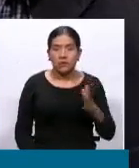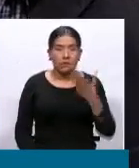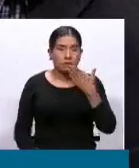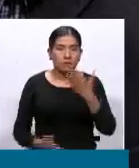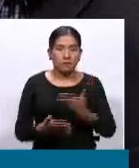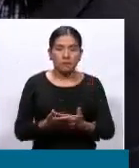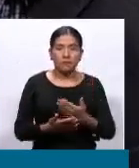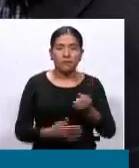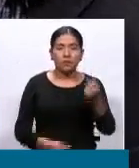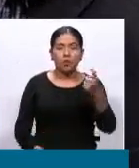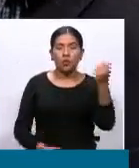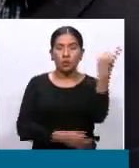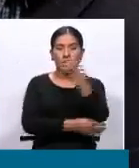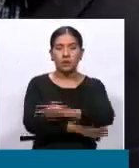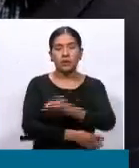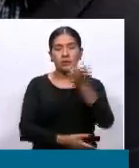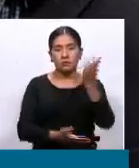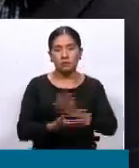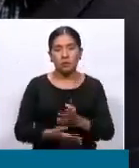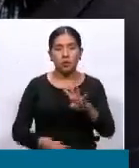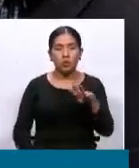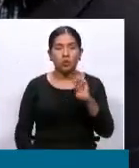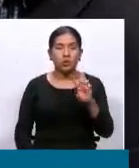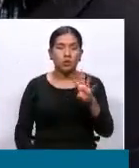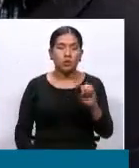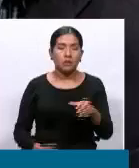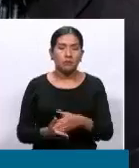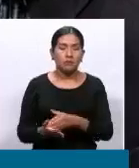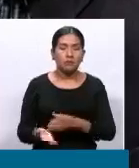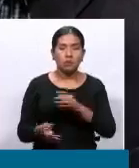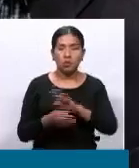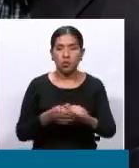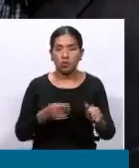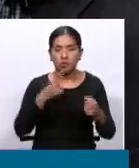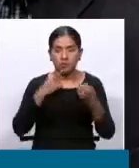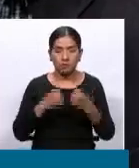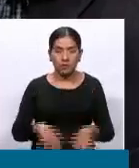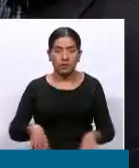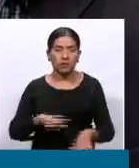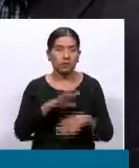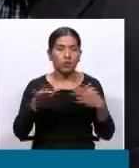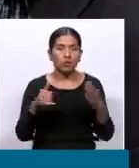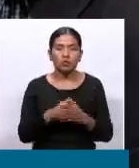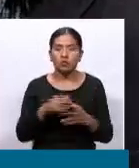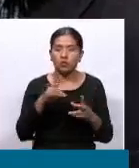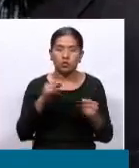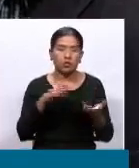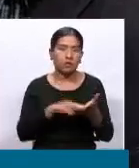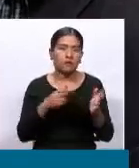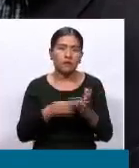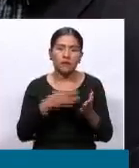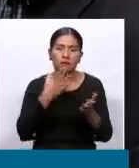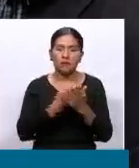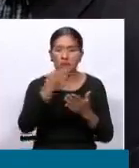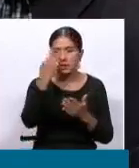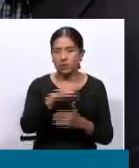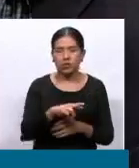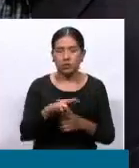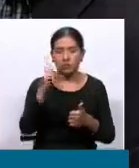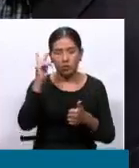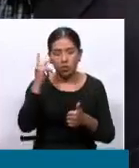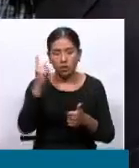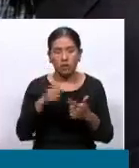mira, 11 días de paro, 440 millones de dólares perdidos, no justifica para nada, ni en lo político,